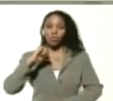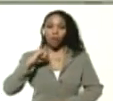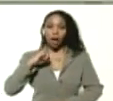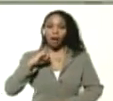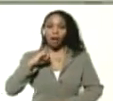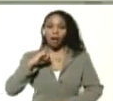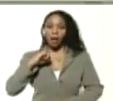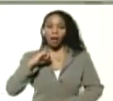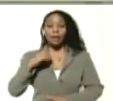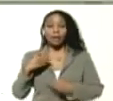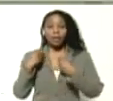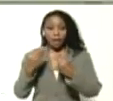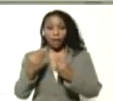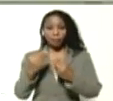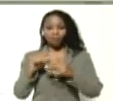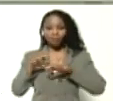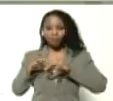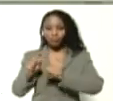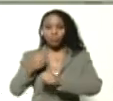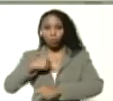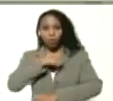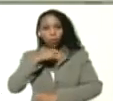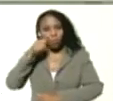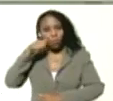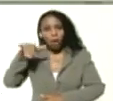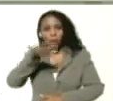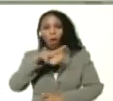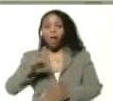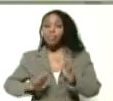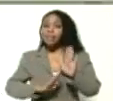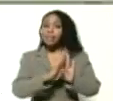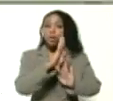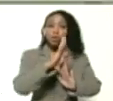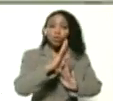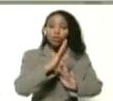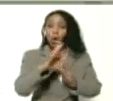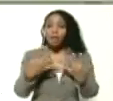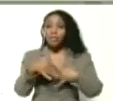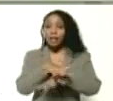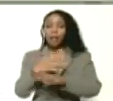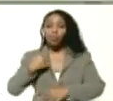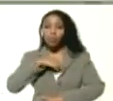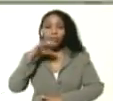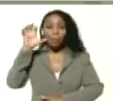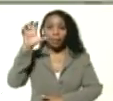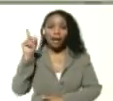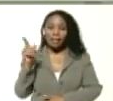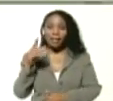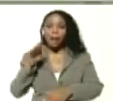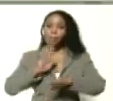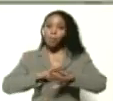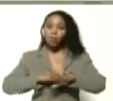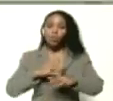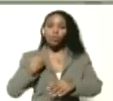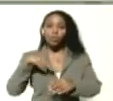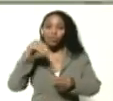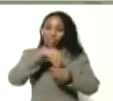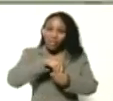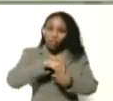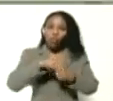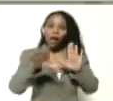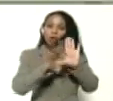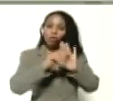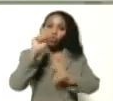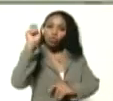arraigo, de nuestro pueblo, al desarrollo integral, de nuestra patria. es el propósito, dentro de nuestra constitución, bolivariana,